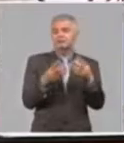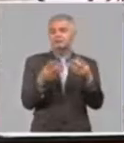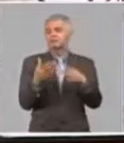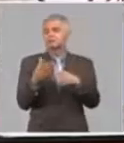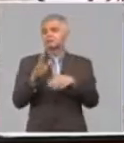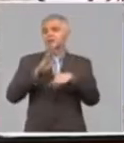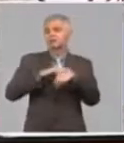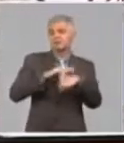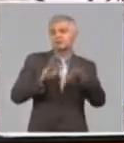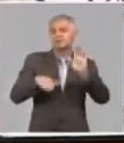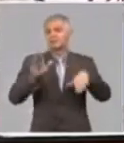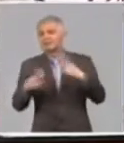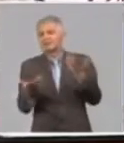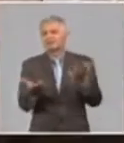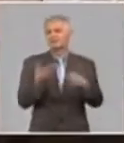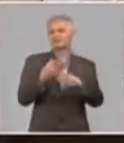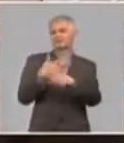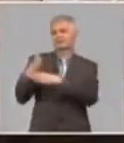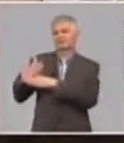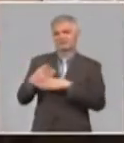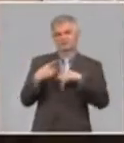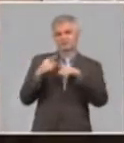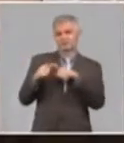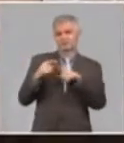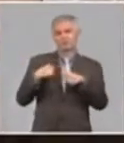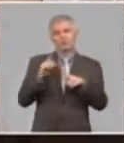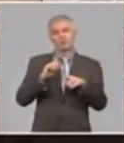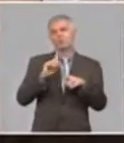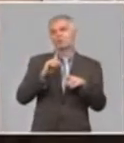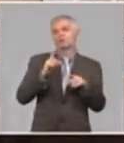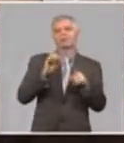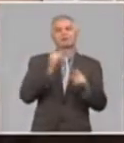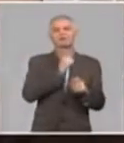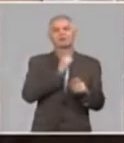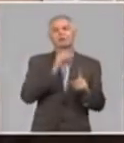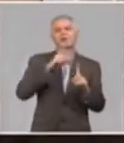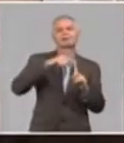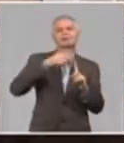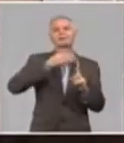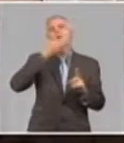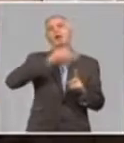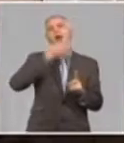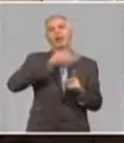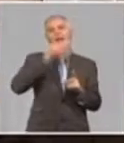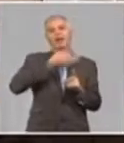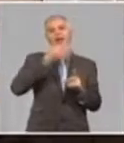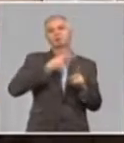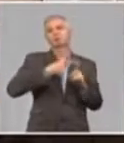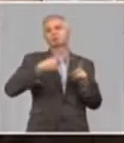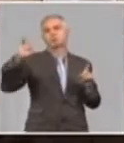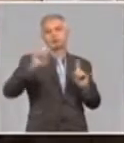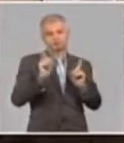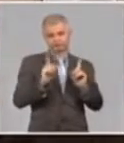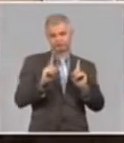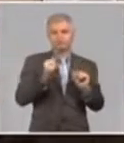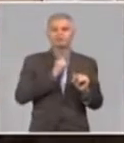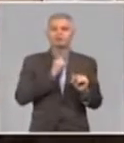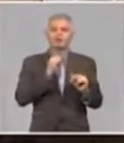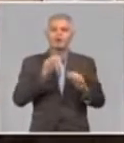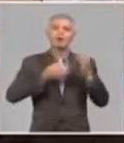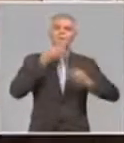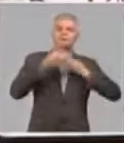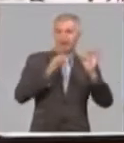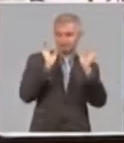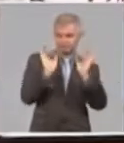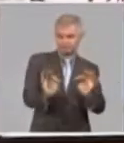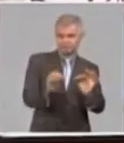es importante hacer un análisis. Yo no voy a teorizar acerca del problema, yo lo que digo es que también requiere de ciencia,